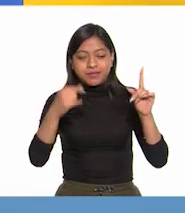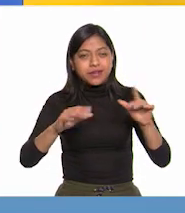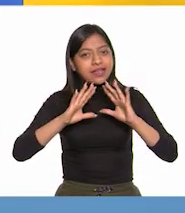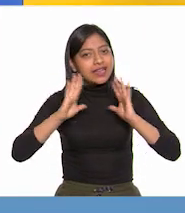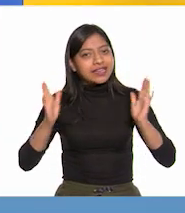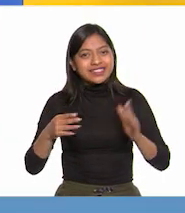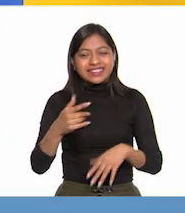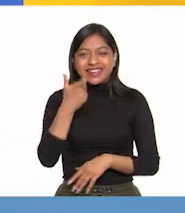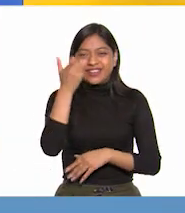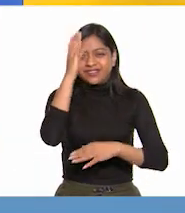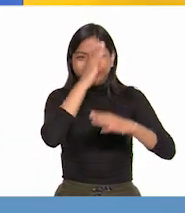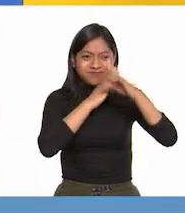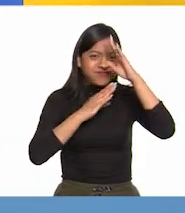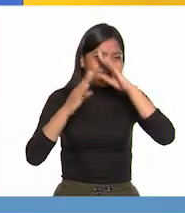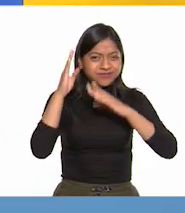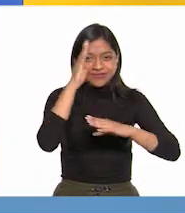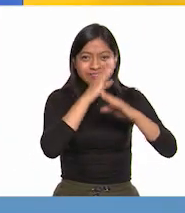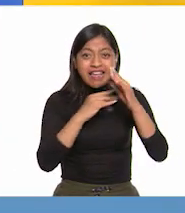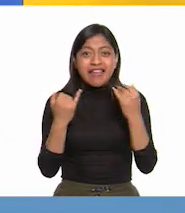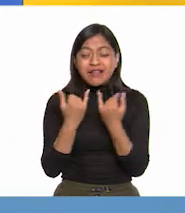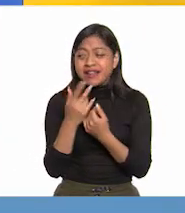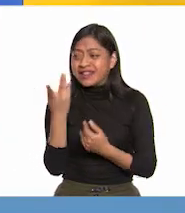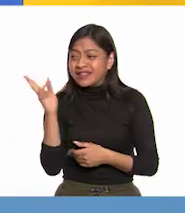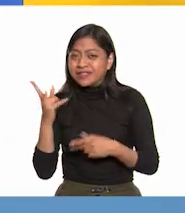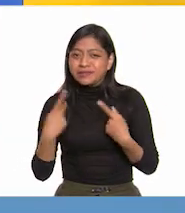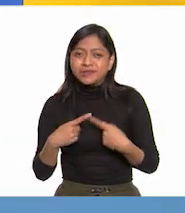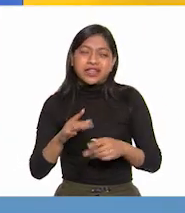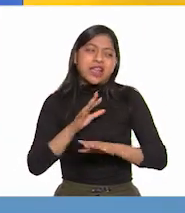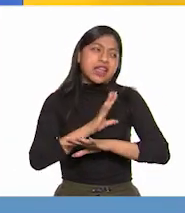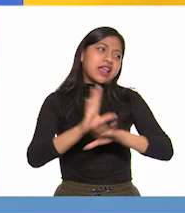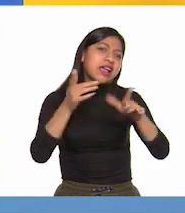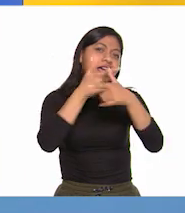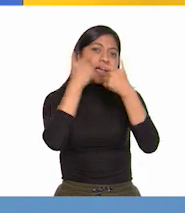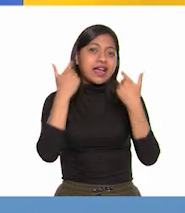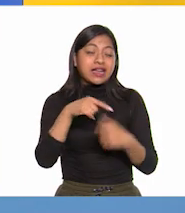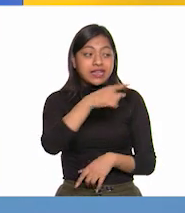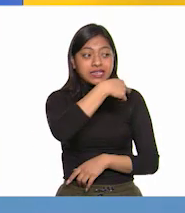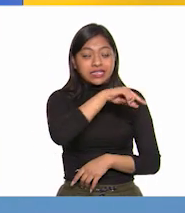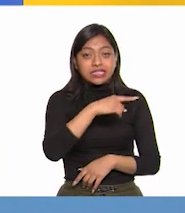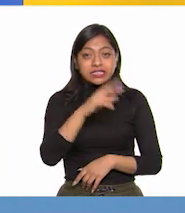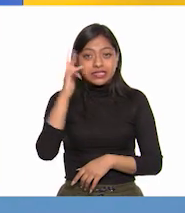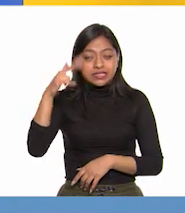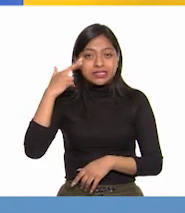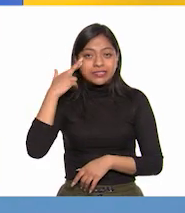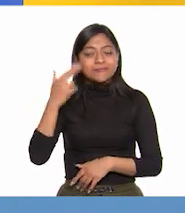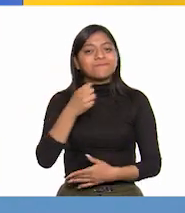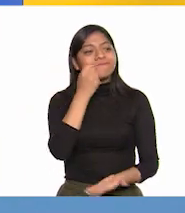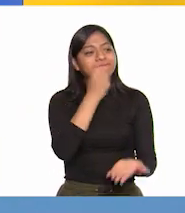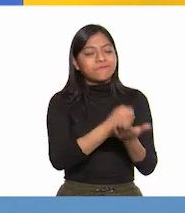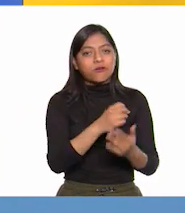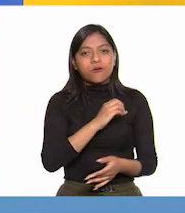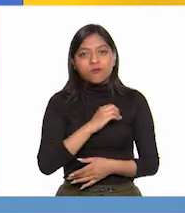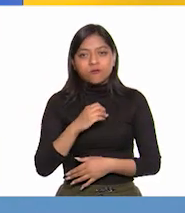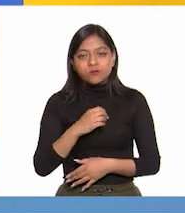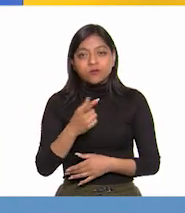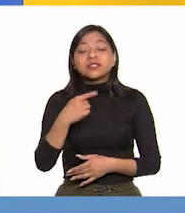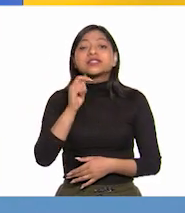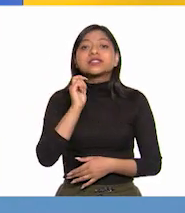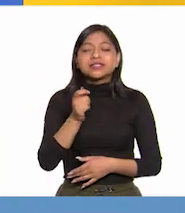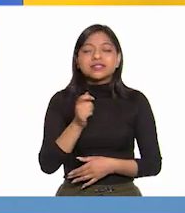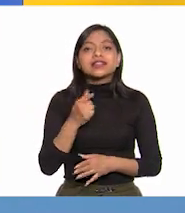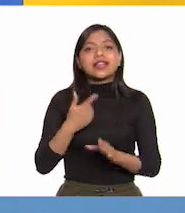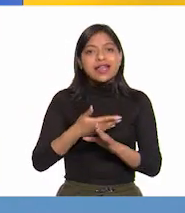económica y la población estaba cansada. El Virrey y la Real Audiencia fueron obligados a aplicar las medidas